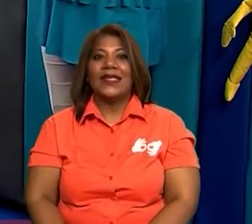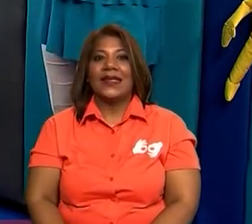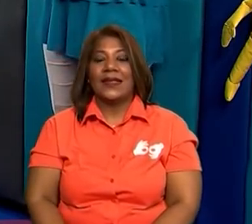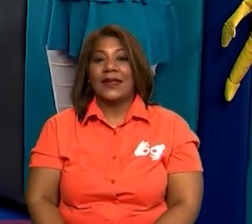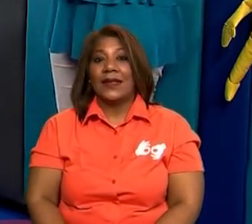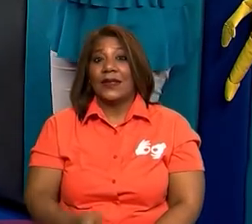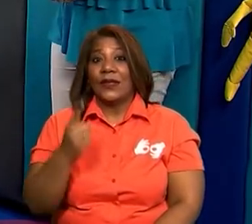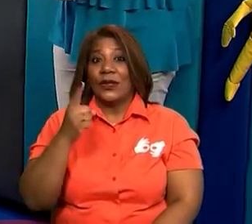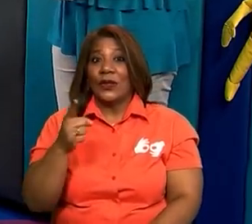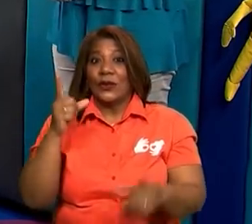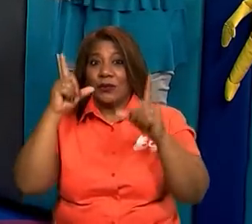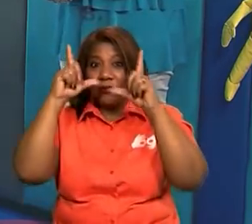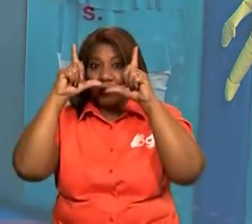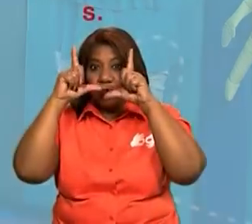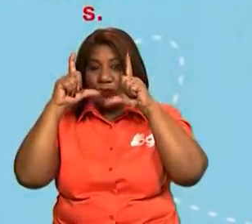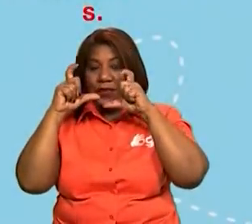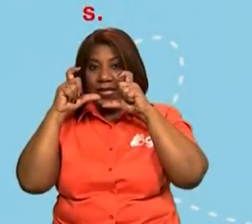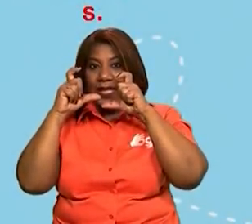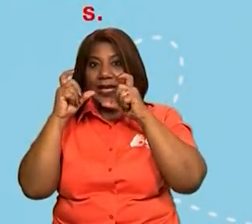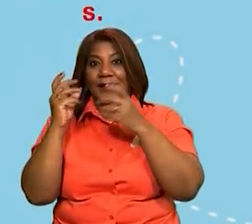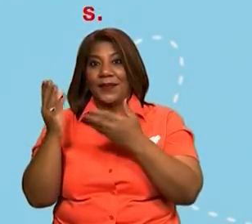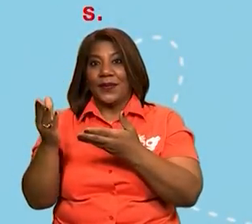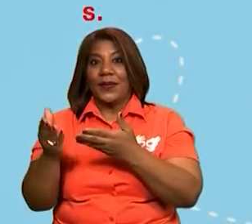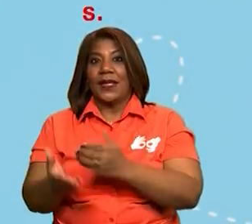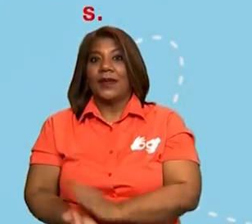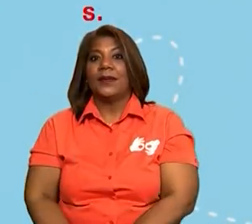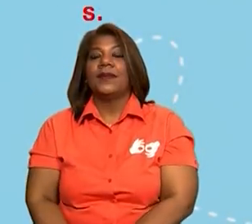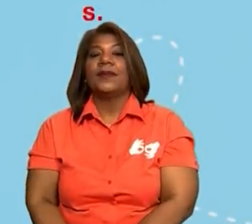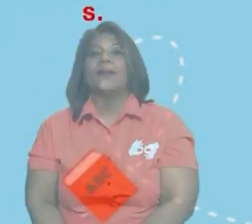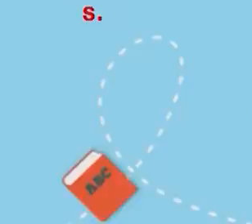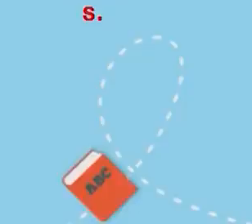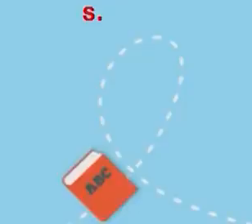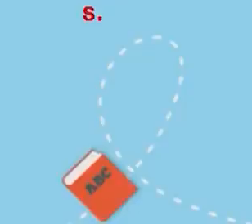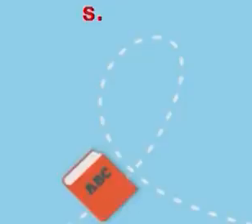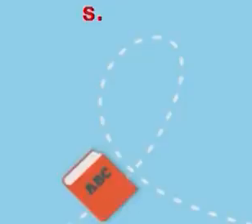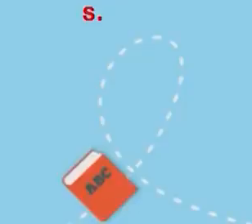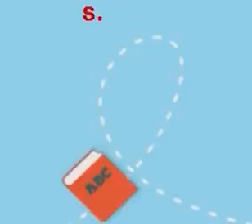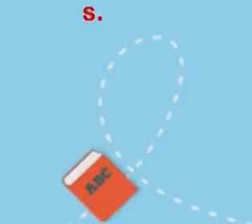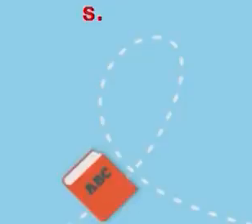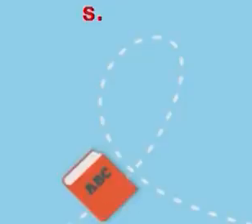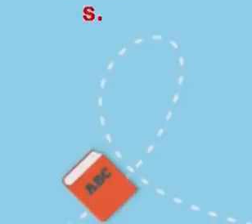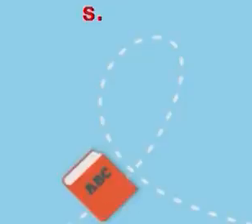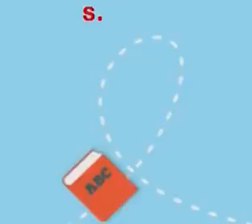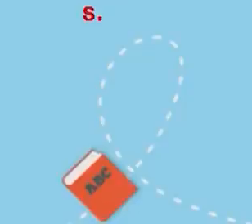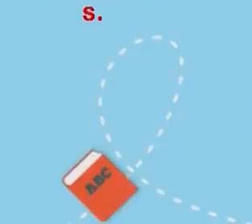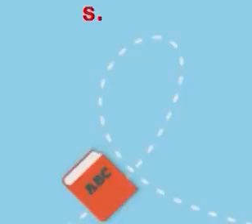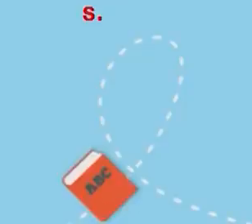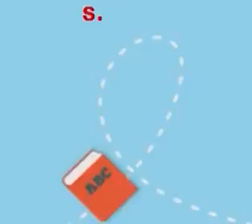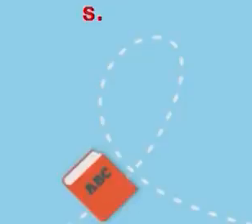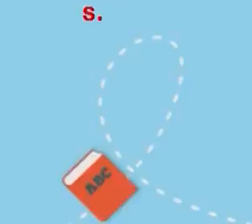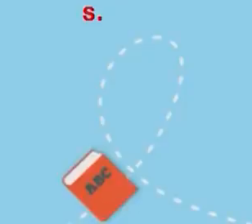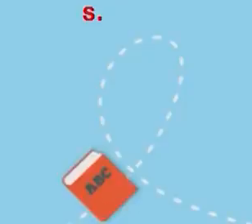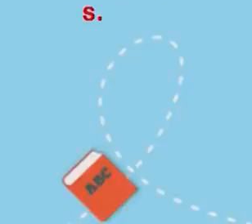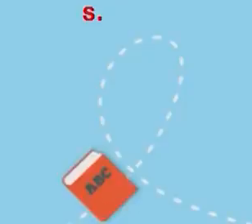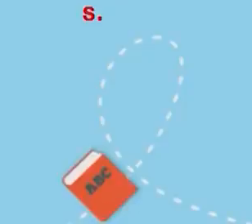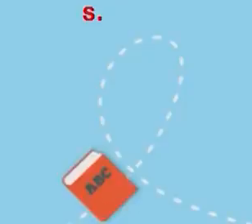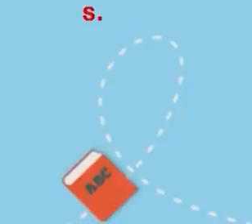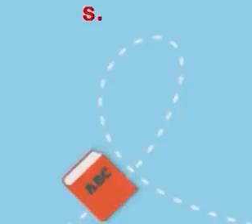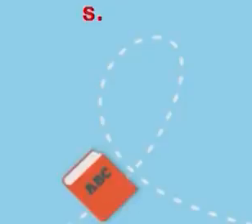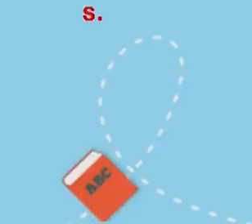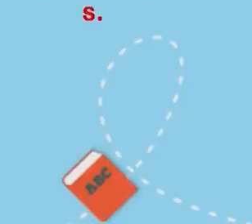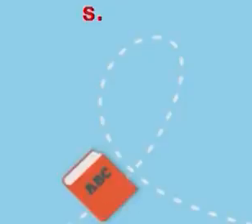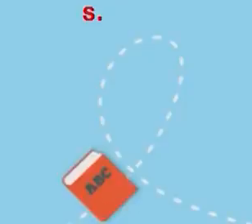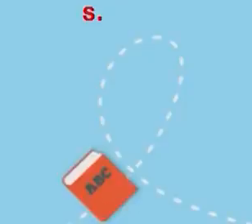necesito que tomen una captura de pantalla de esta actividad que también está en